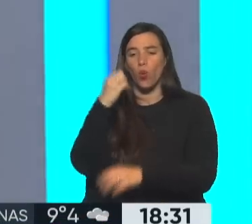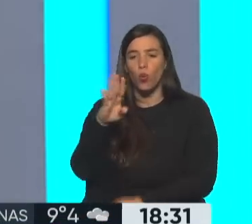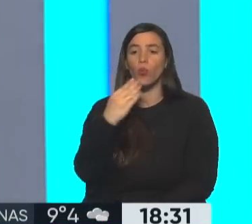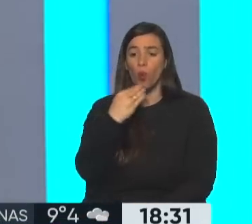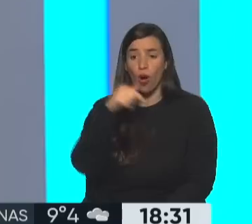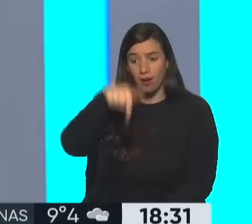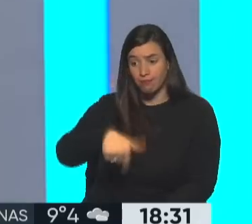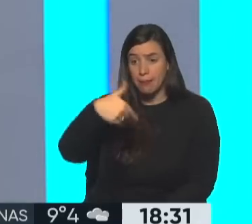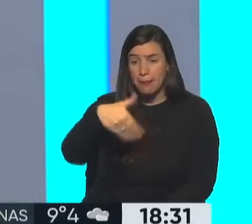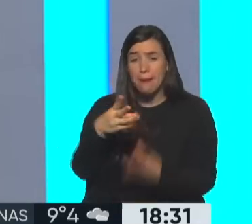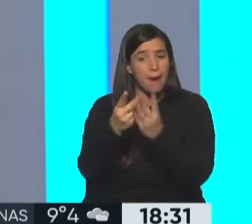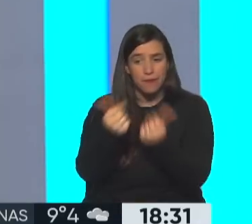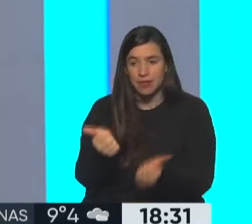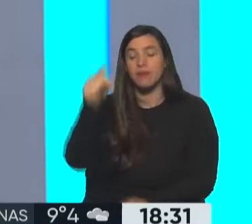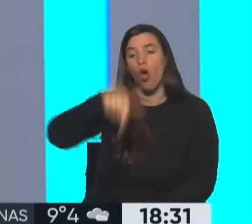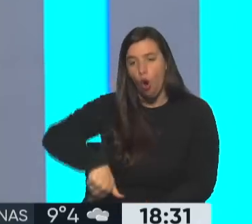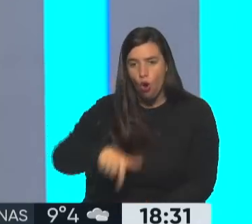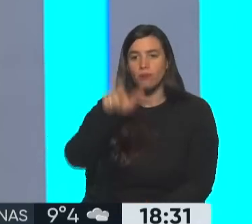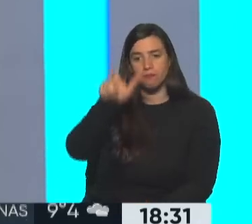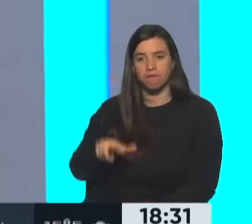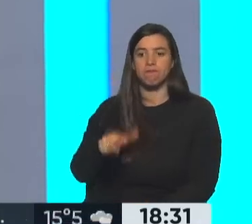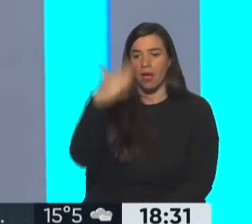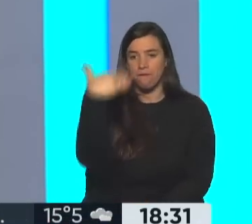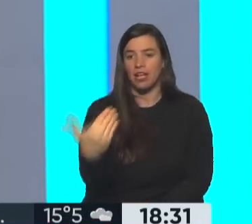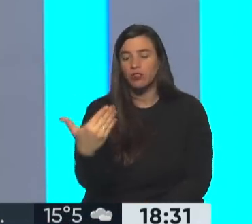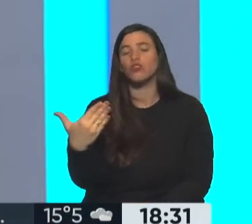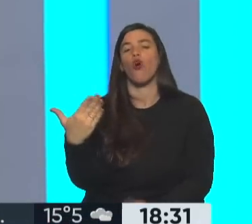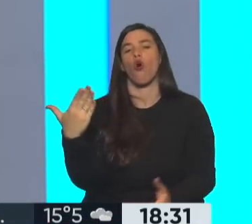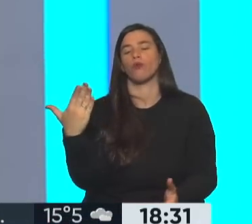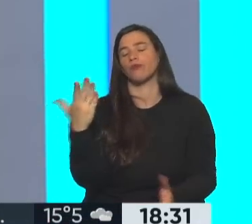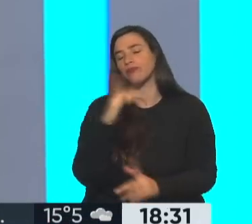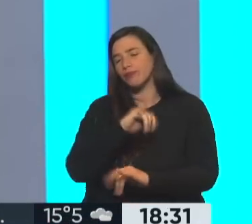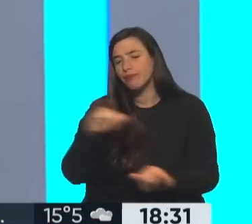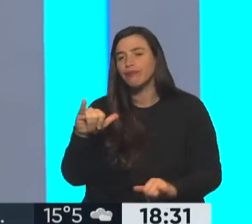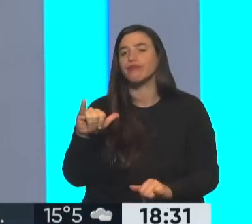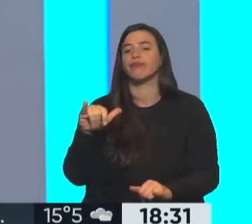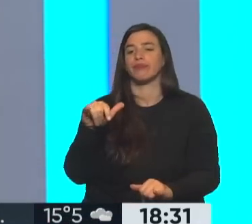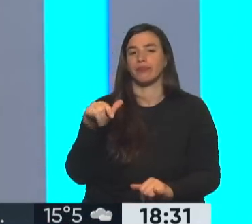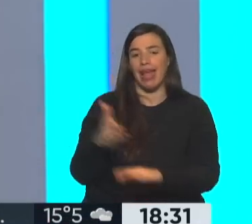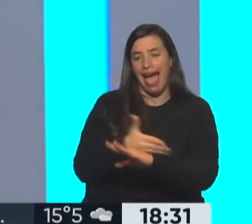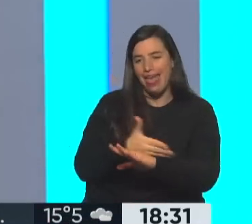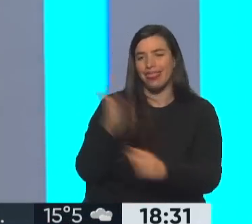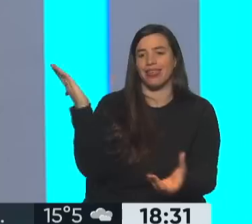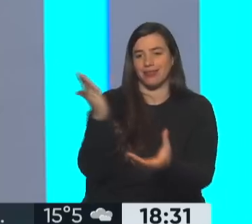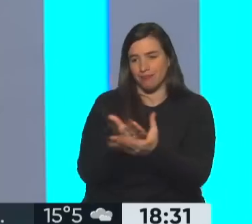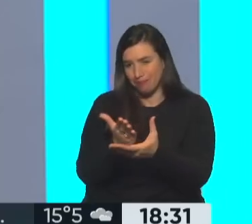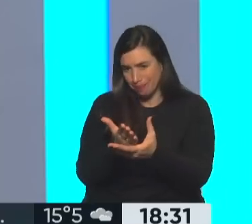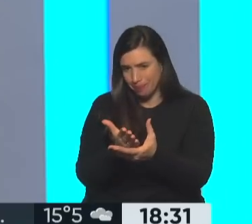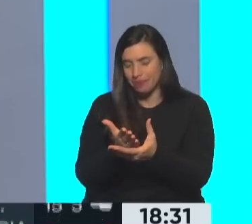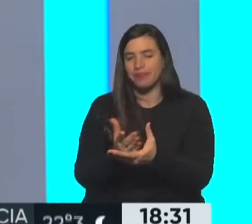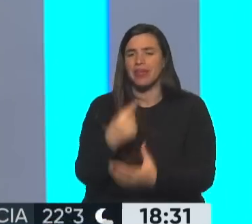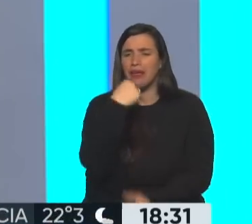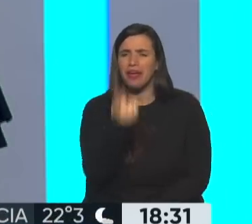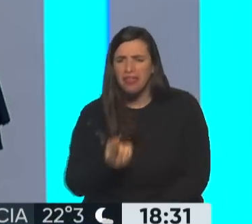jugador afrontó lo que fue o lo que sería la audiencia previa al veredicto que se va a conocer el viernes. ¿Qué dijo Sebastián